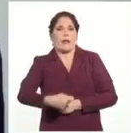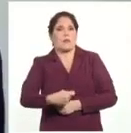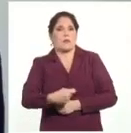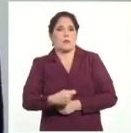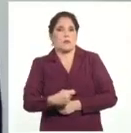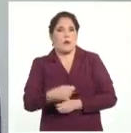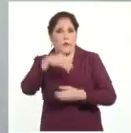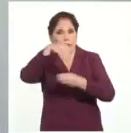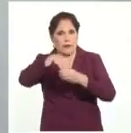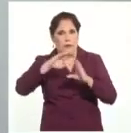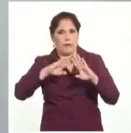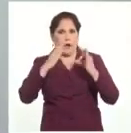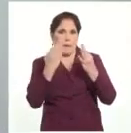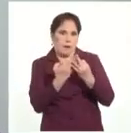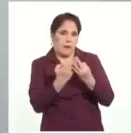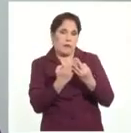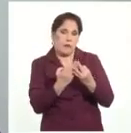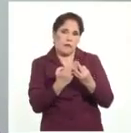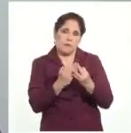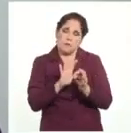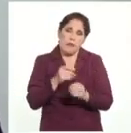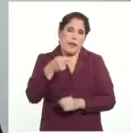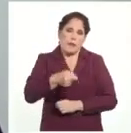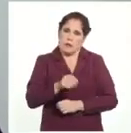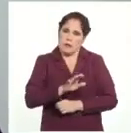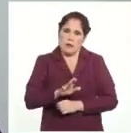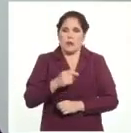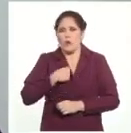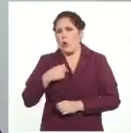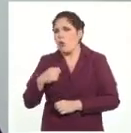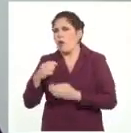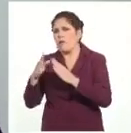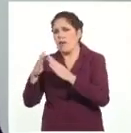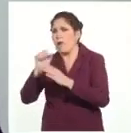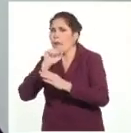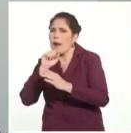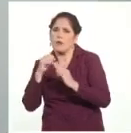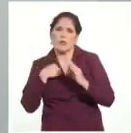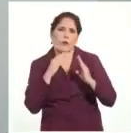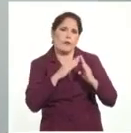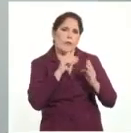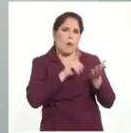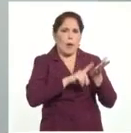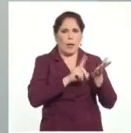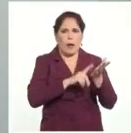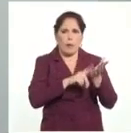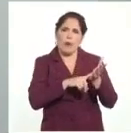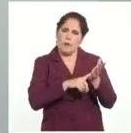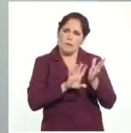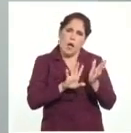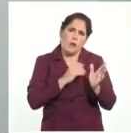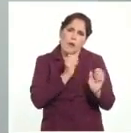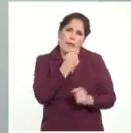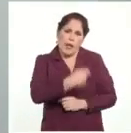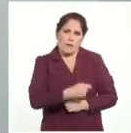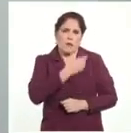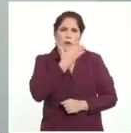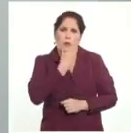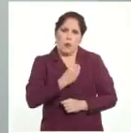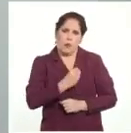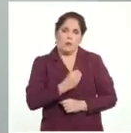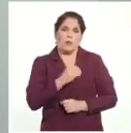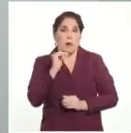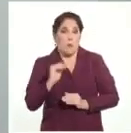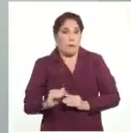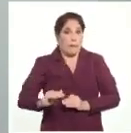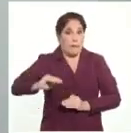convivencia, por ejemplo, entre muchas otras decisiones que se pueden tomar y que esto va a ir en aumento en la medida que ellos van creciendo, que van